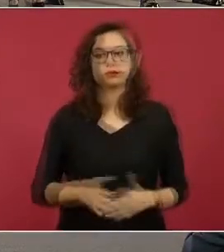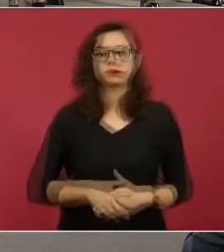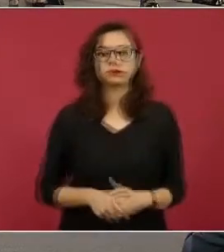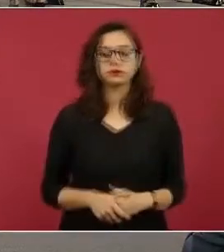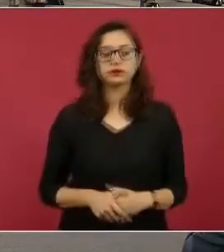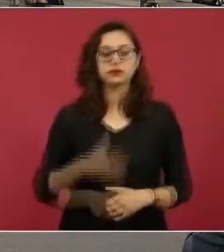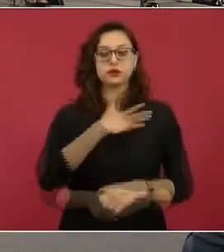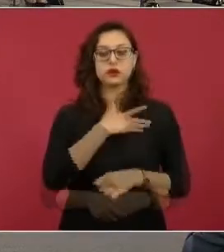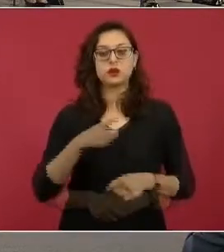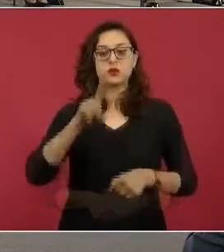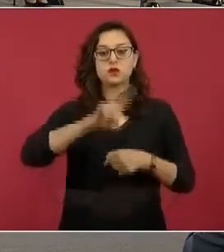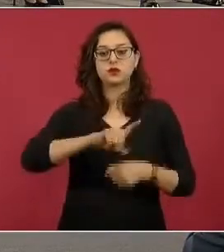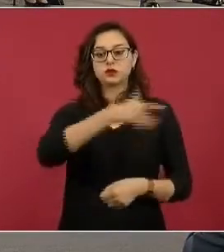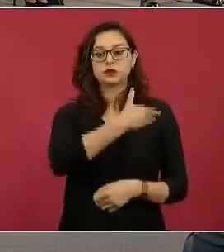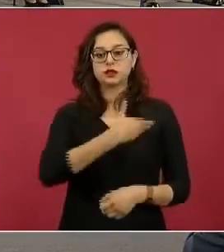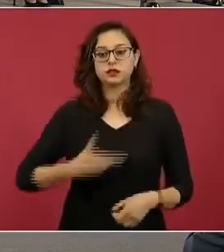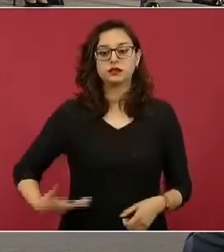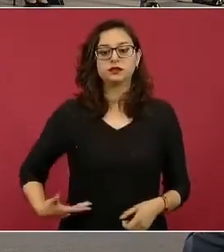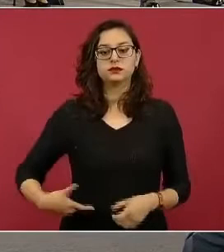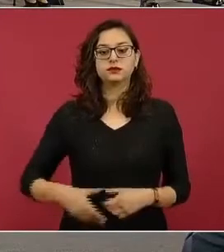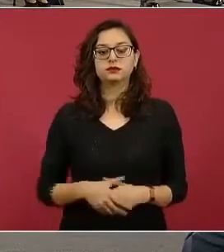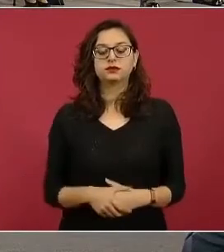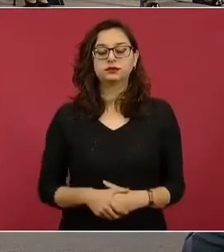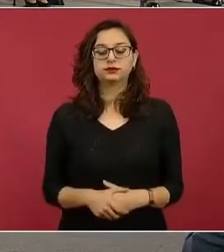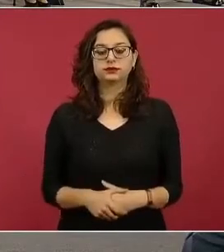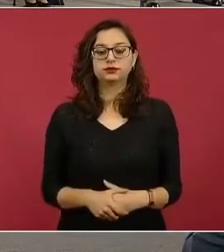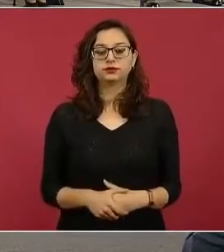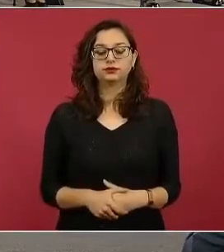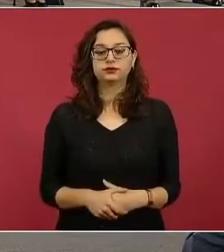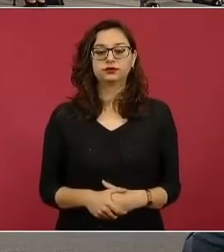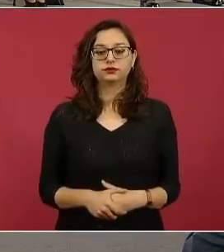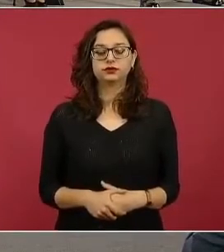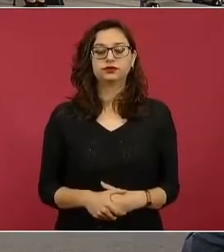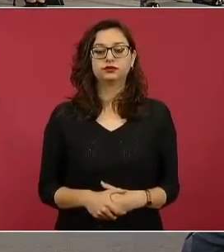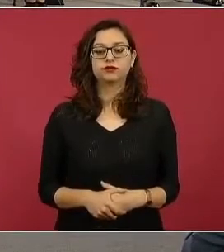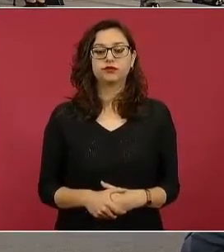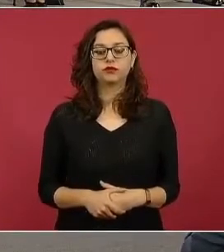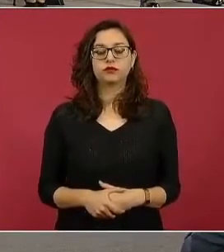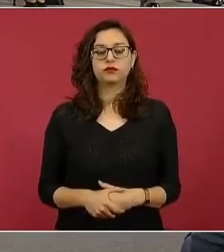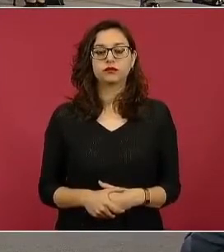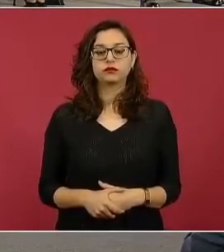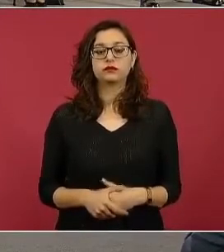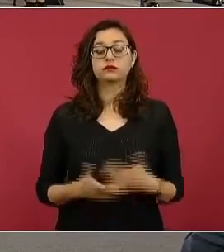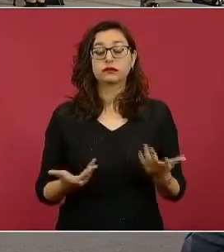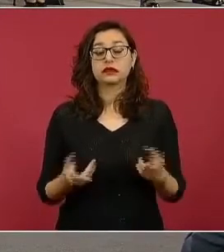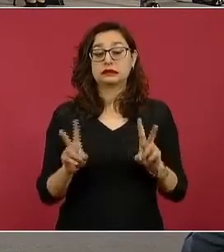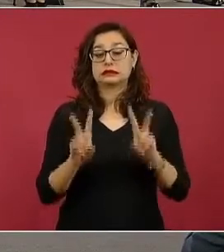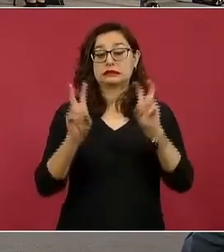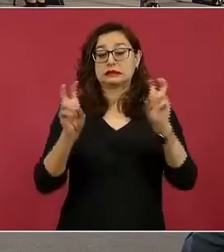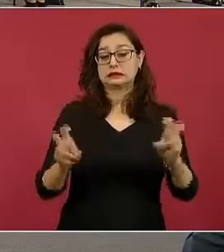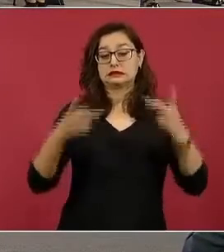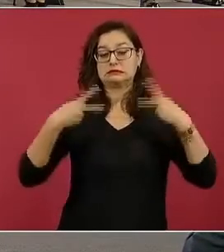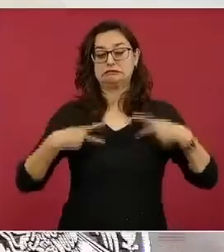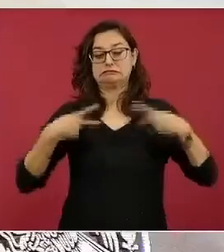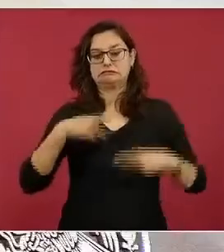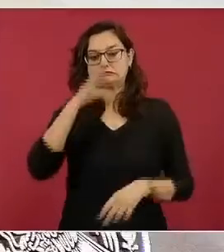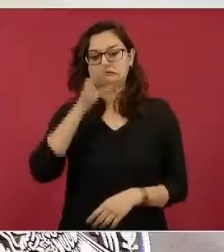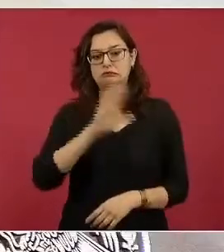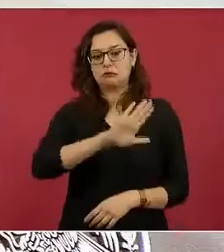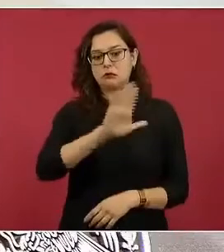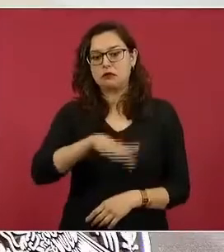Buenos días, señor Presidente. Dentro de las propuestas que tenemos para implementar una política forense, tenemos que